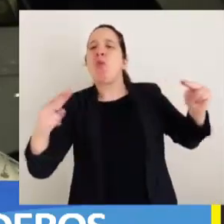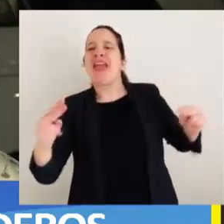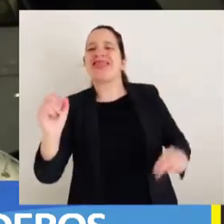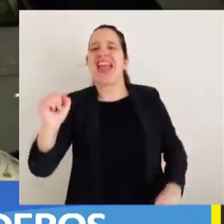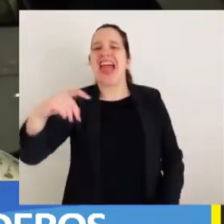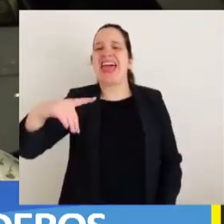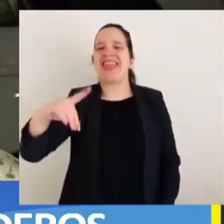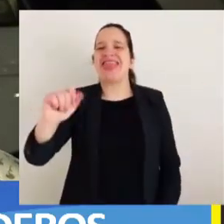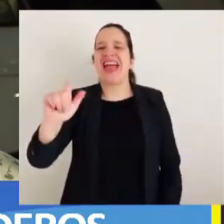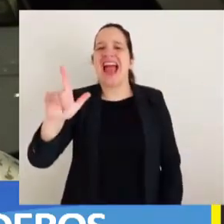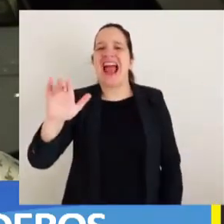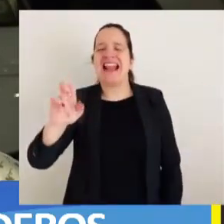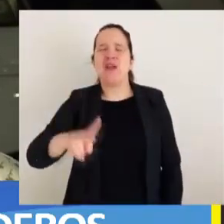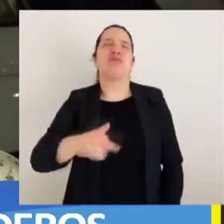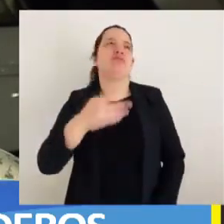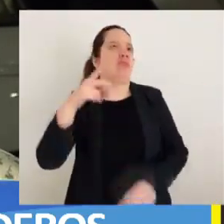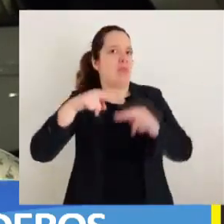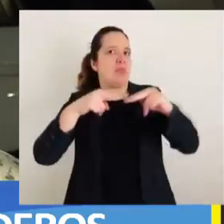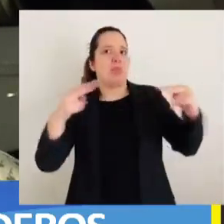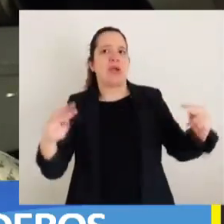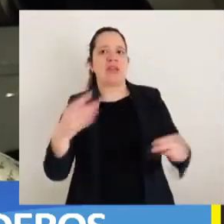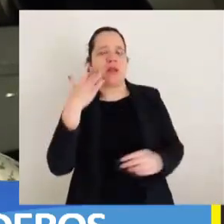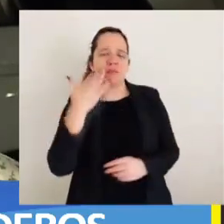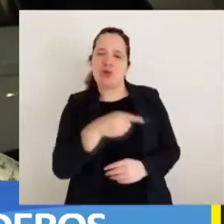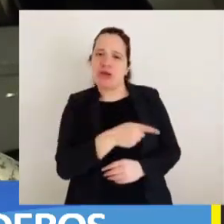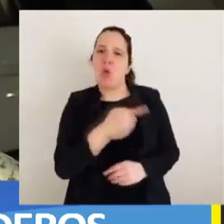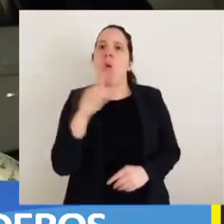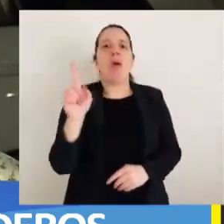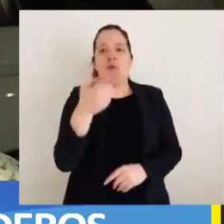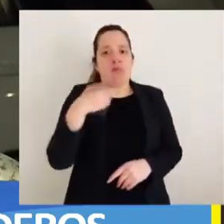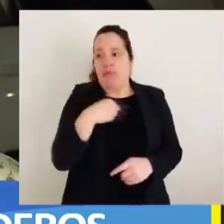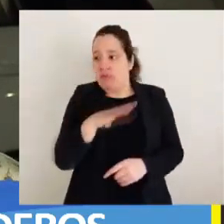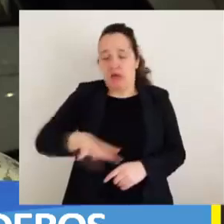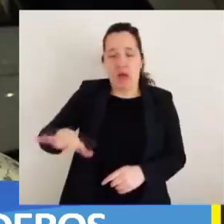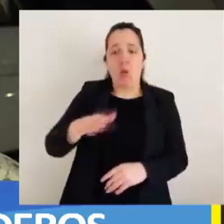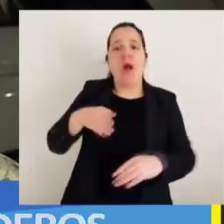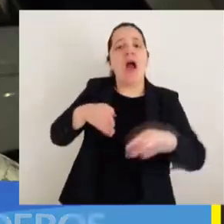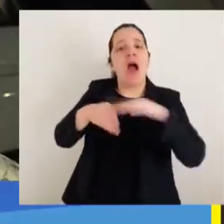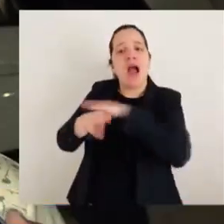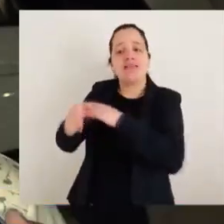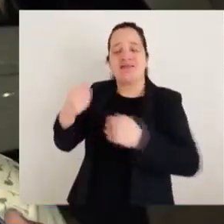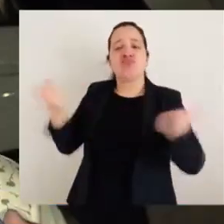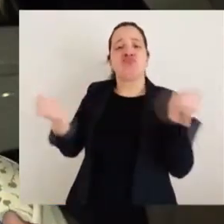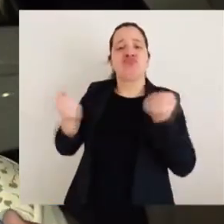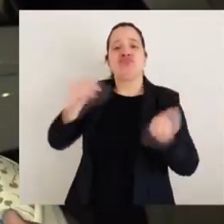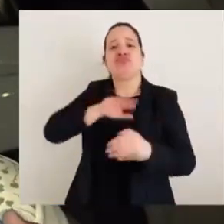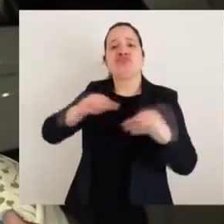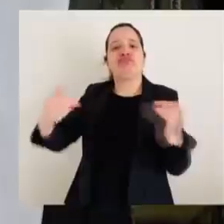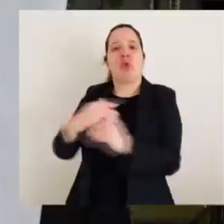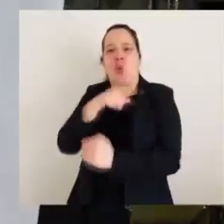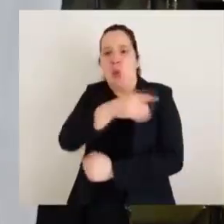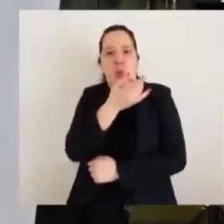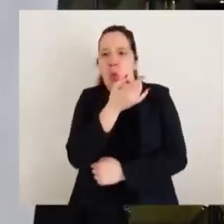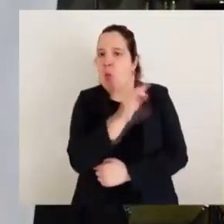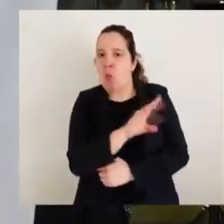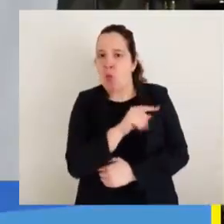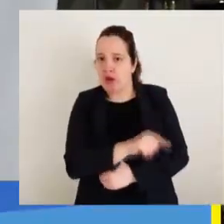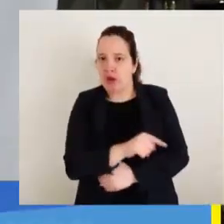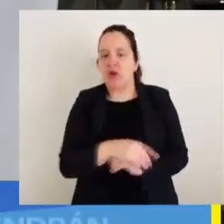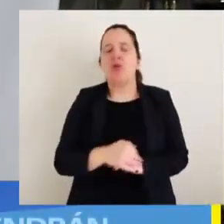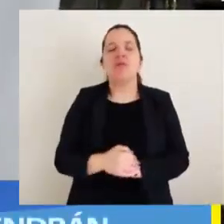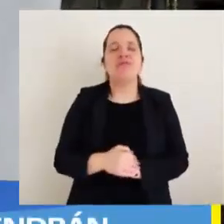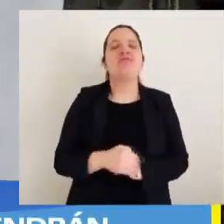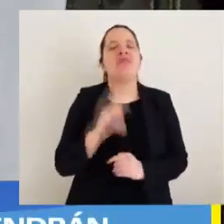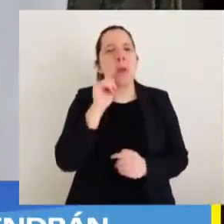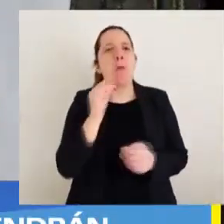un puente histórico para nosotros y es el único acceso que nosotros tenemos acá a la población. Si se le suma